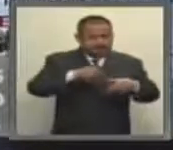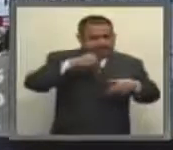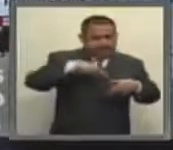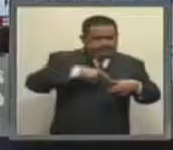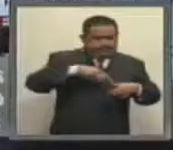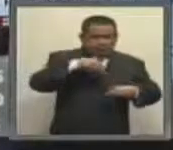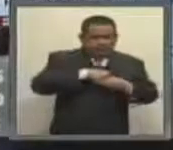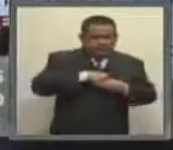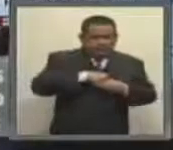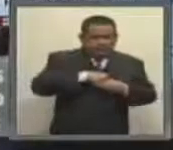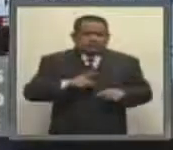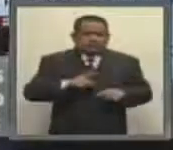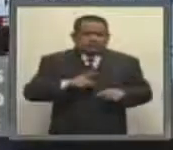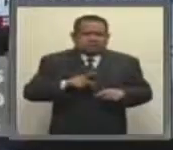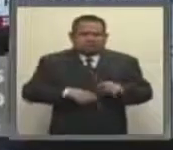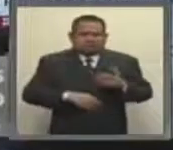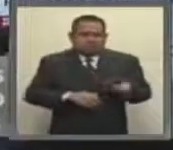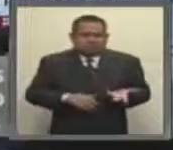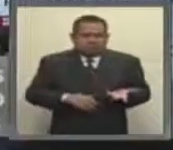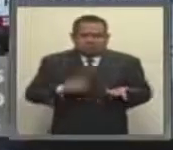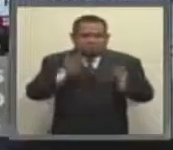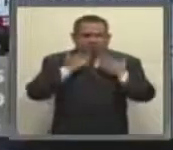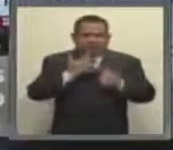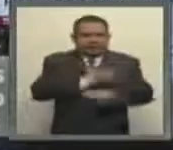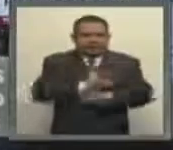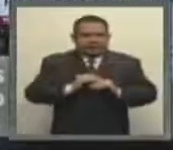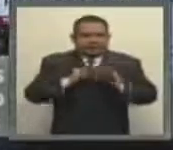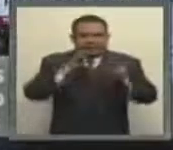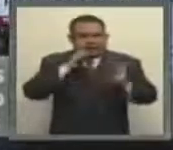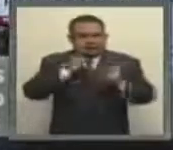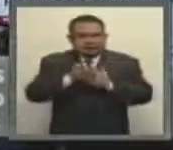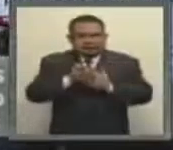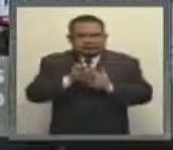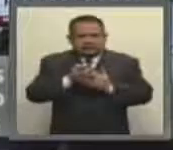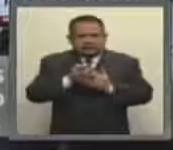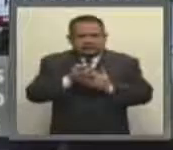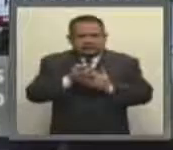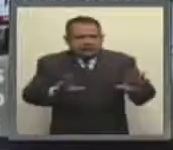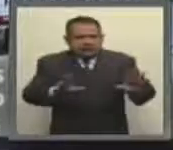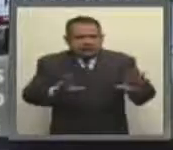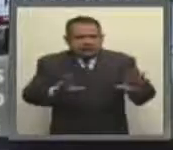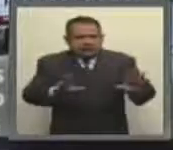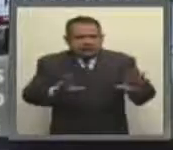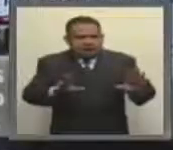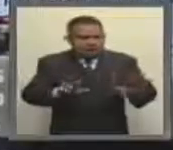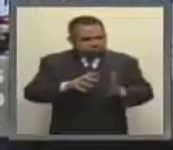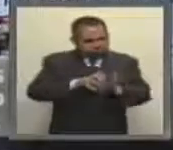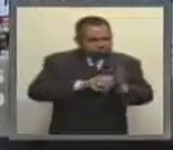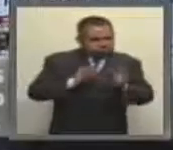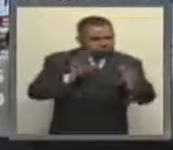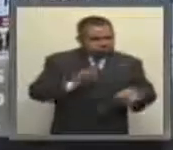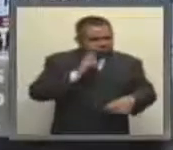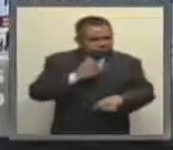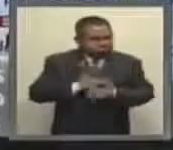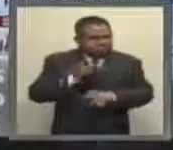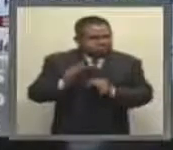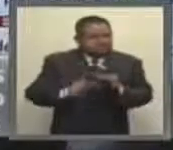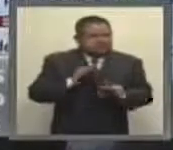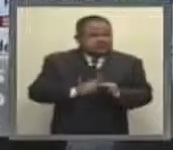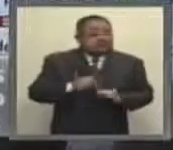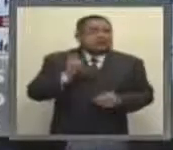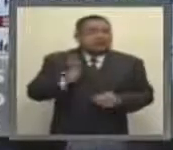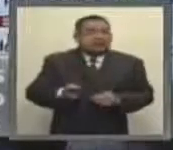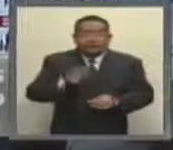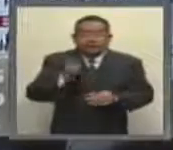el mismo va en detrimento de la transparencia, de la rendición de cuentas, de la austeridad y responsabilidad, pero